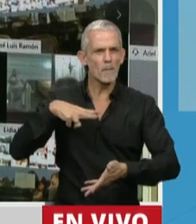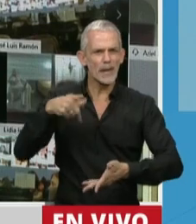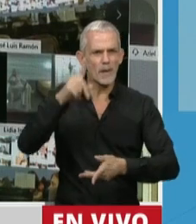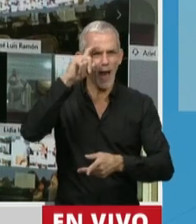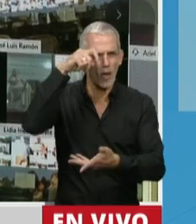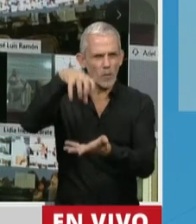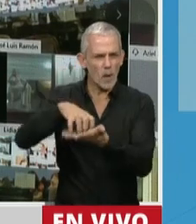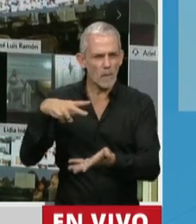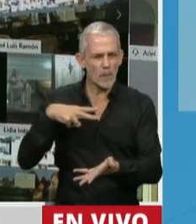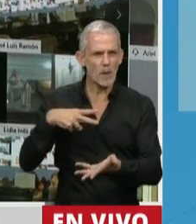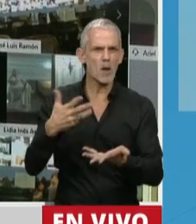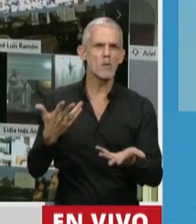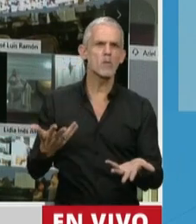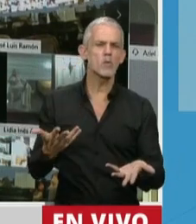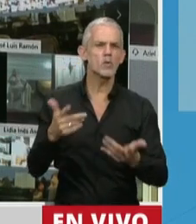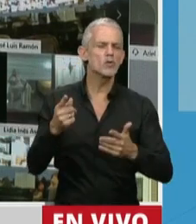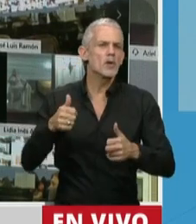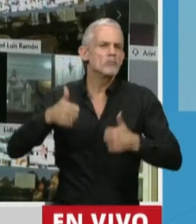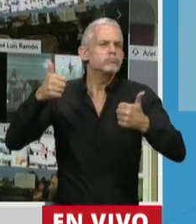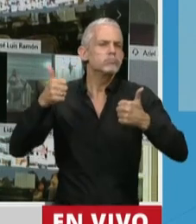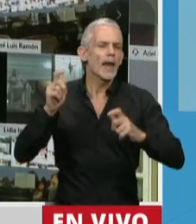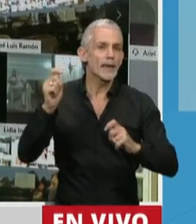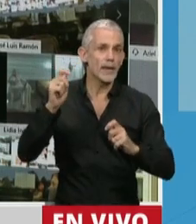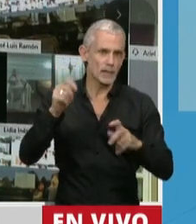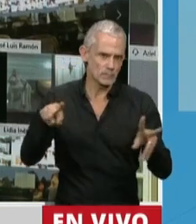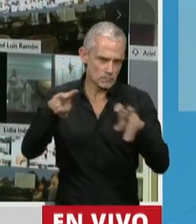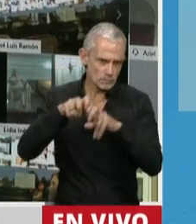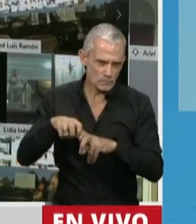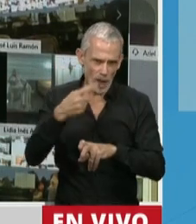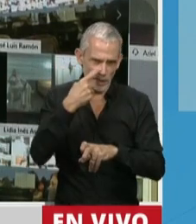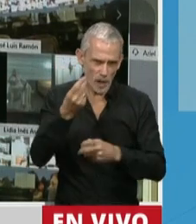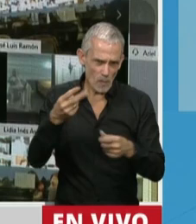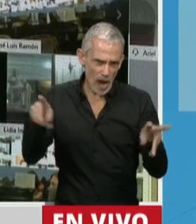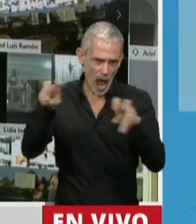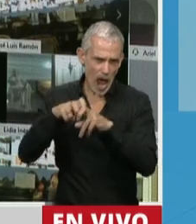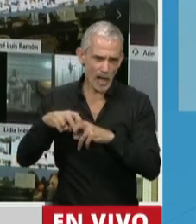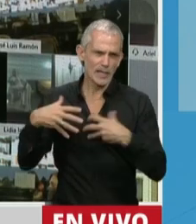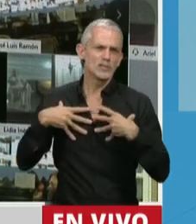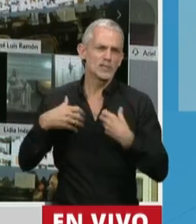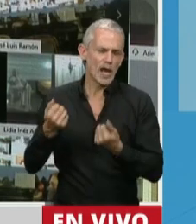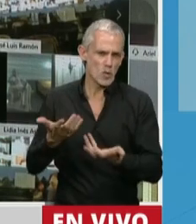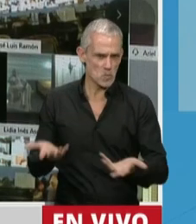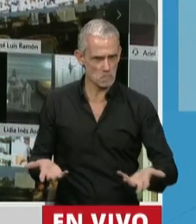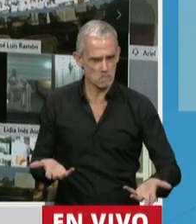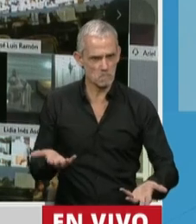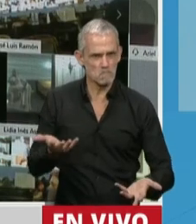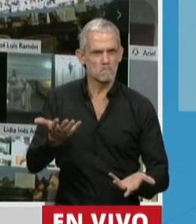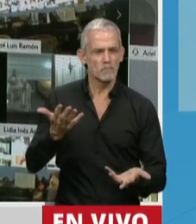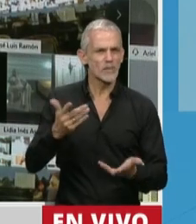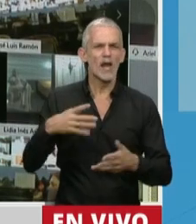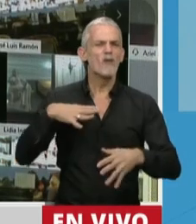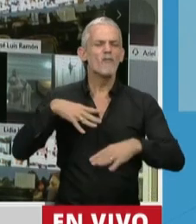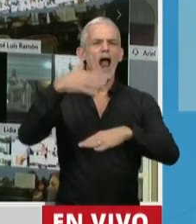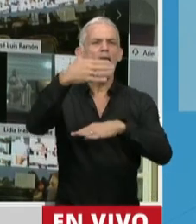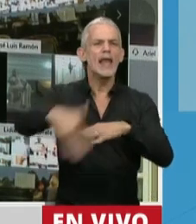Es decir, que esto abre la puerta a que se beneficien quienes lucran con la salud. Entonces, además que no se pone ningún